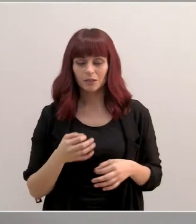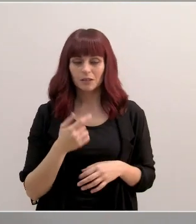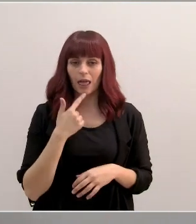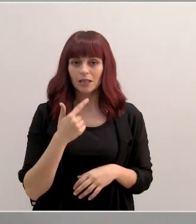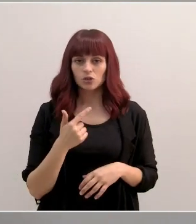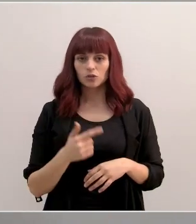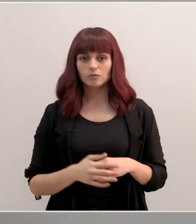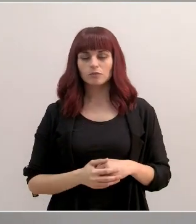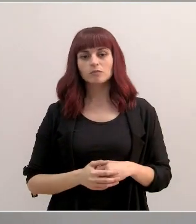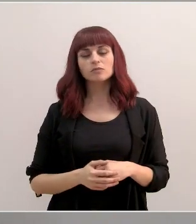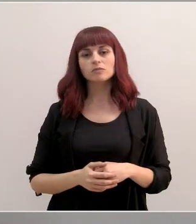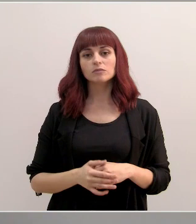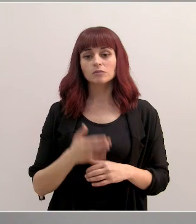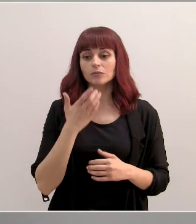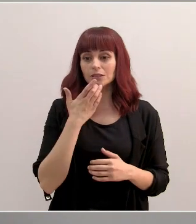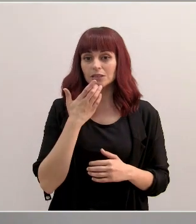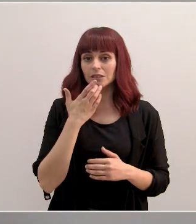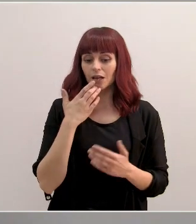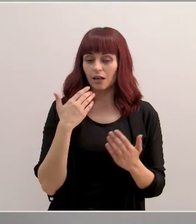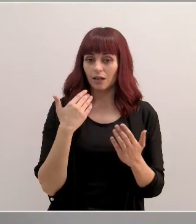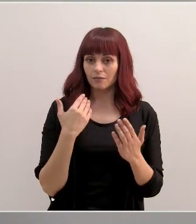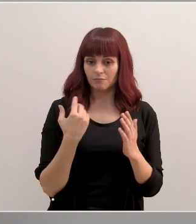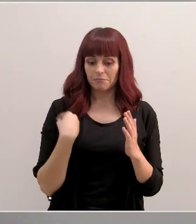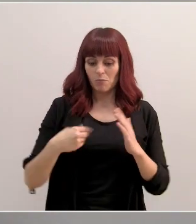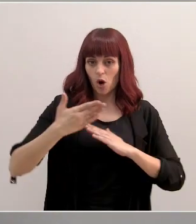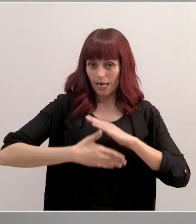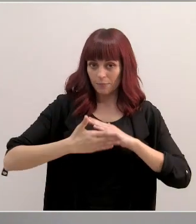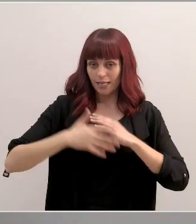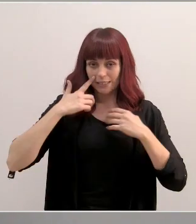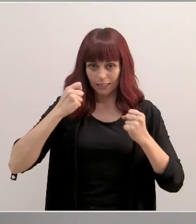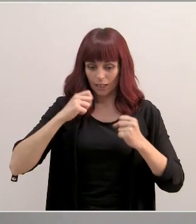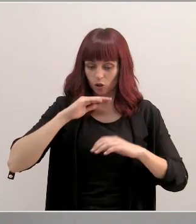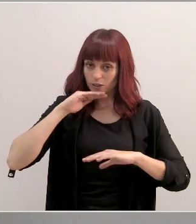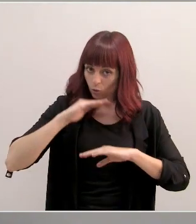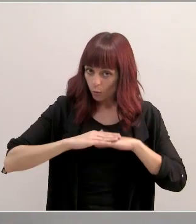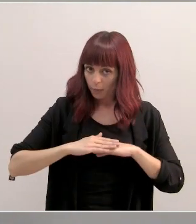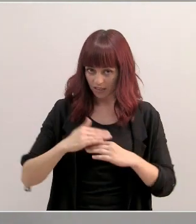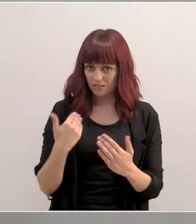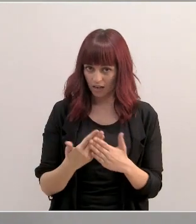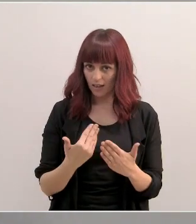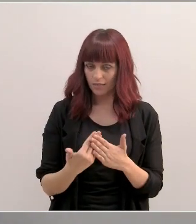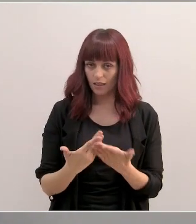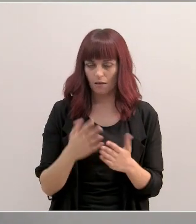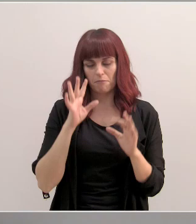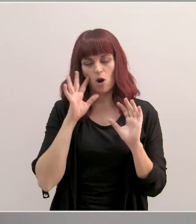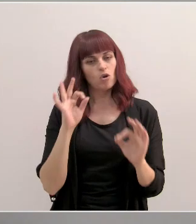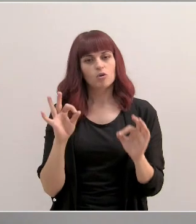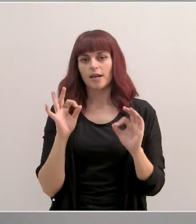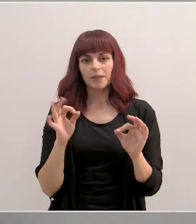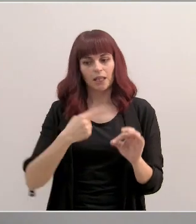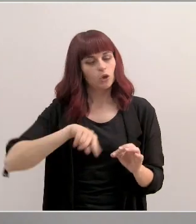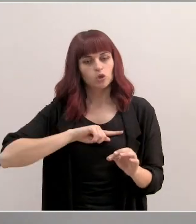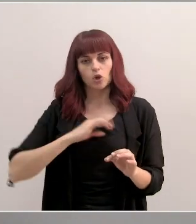siempre cumpliendo y garantizando que se cumplen las restricciones sanitarias, lógicamente, bueno, pues tenemos que